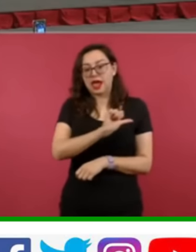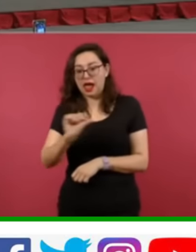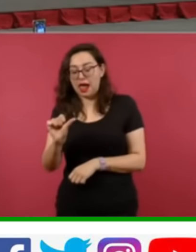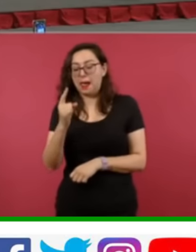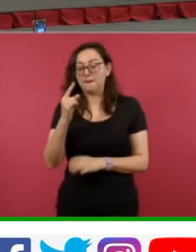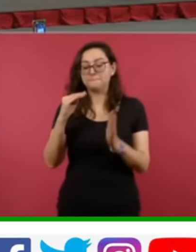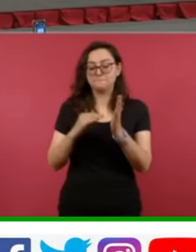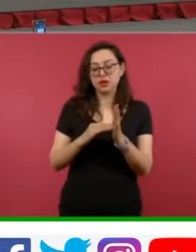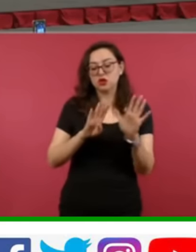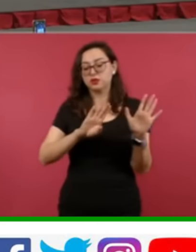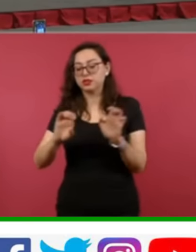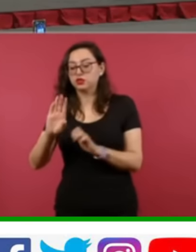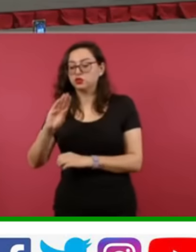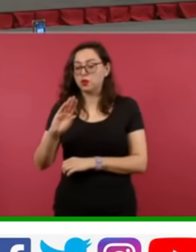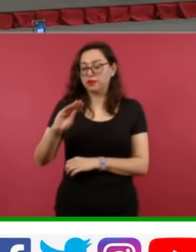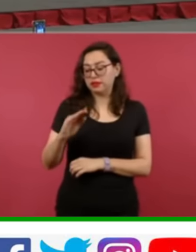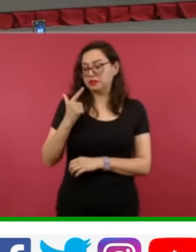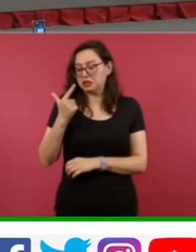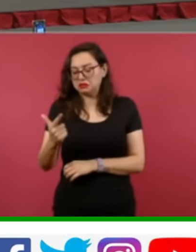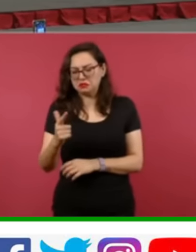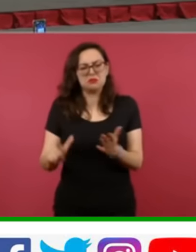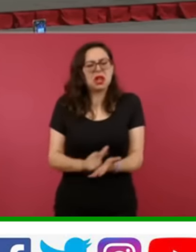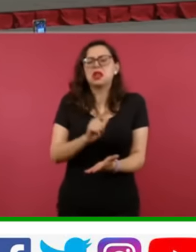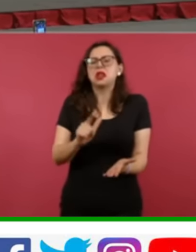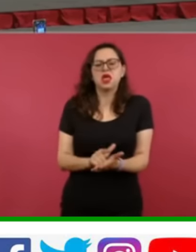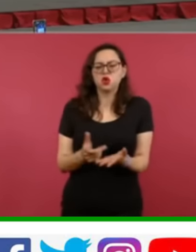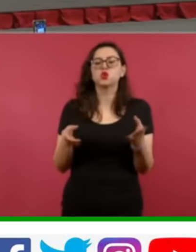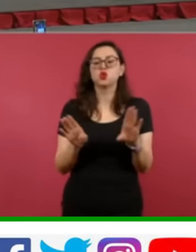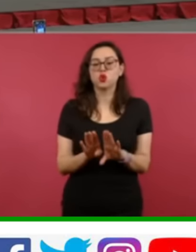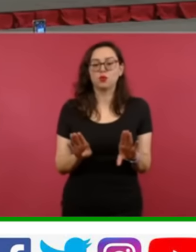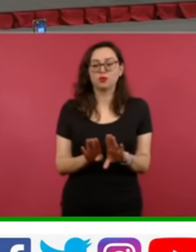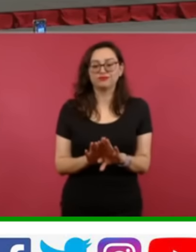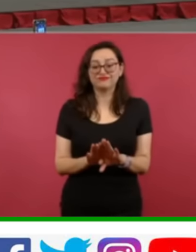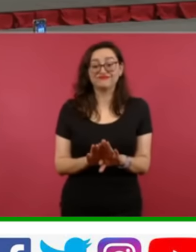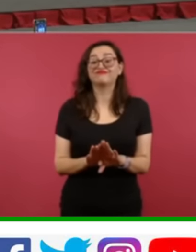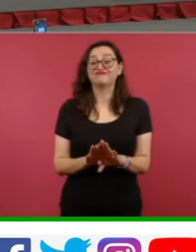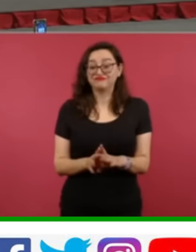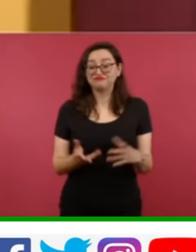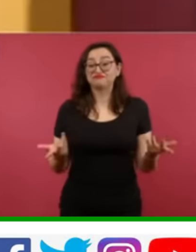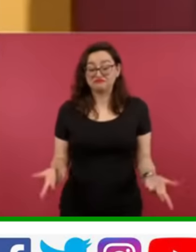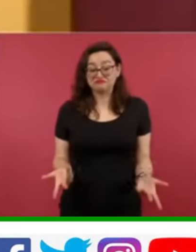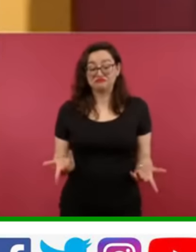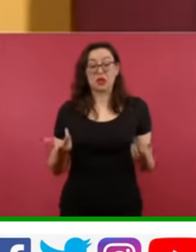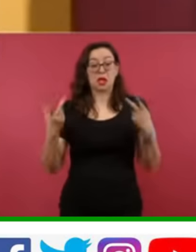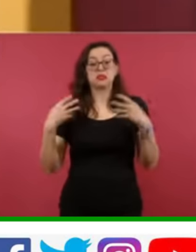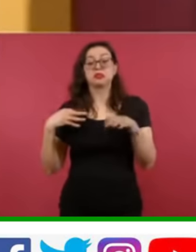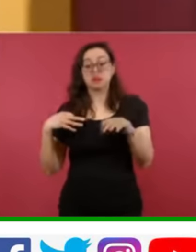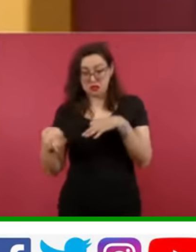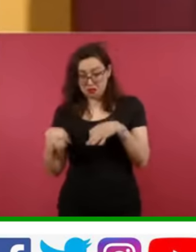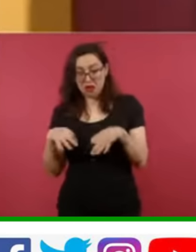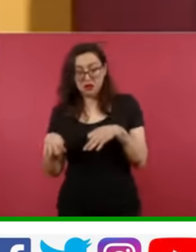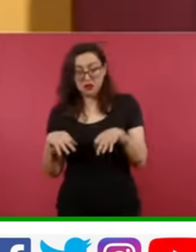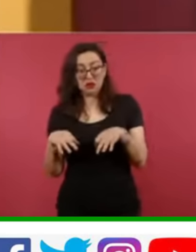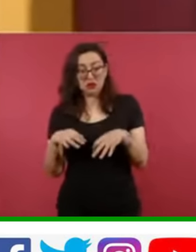reforma nefasta del 97? Era un sistema solidario, donde la pensión estaba en